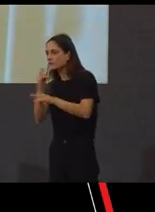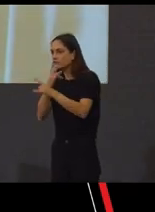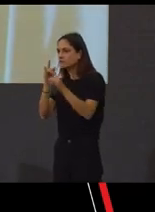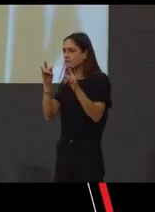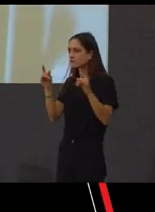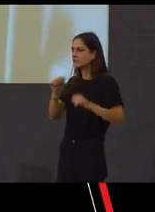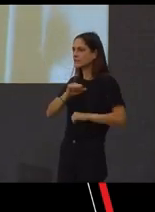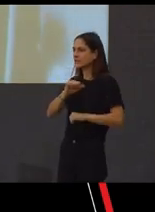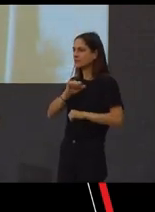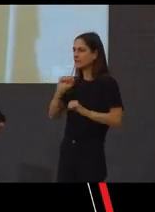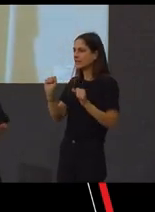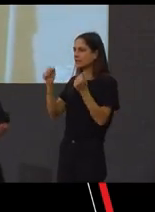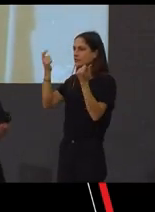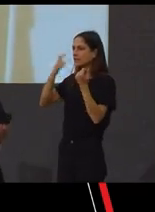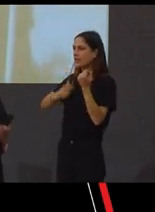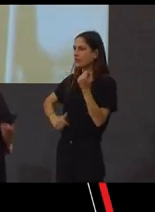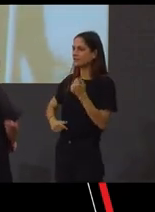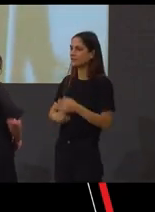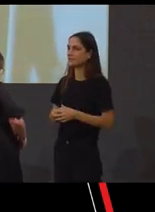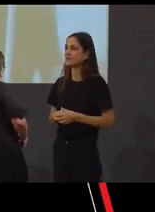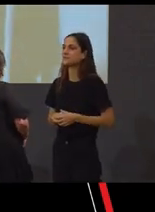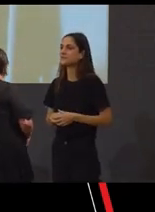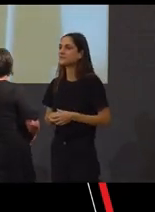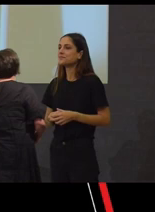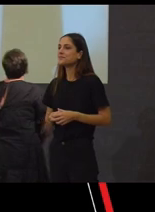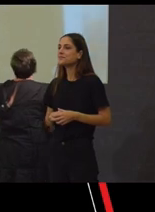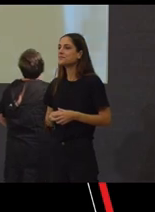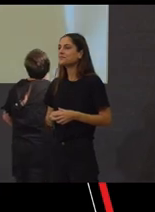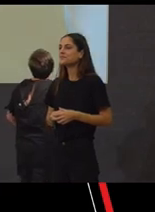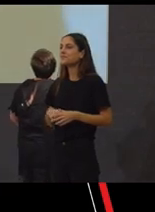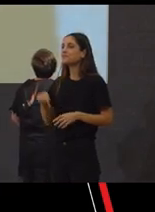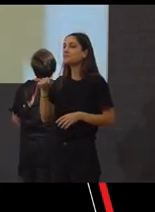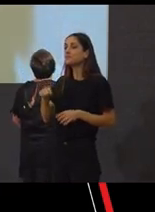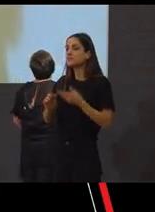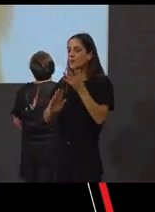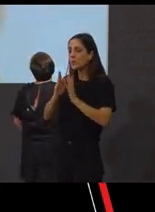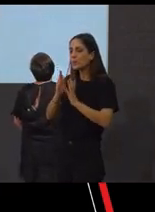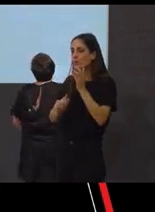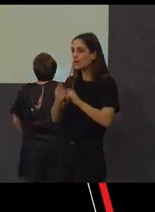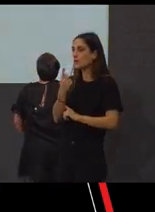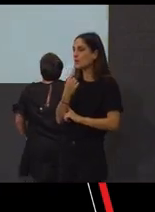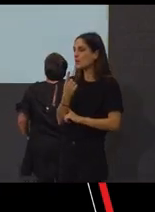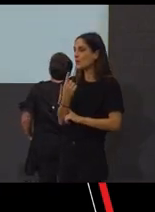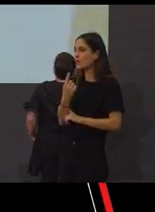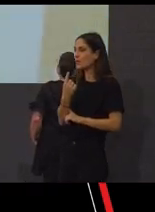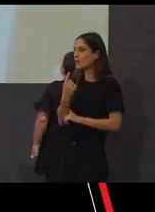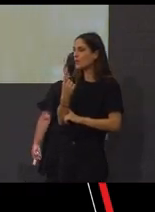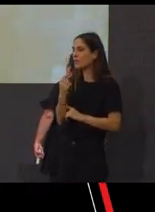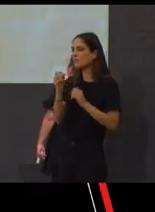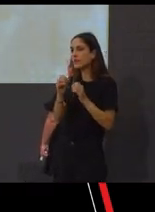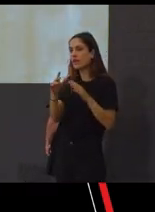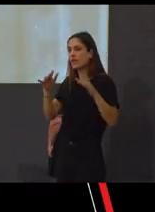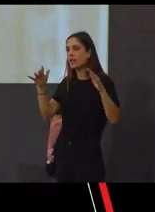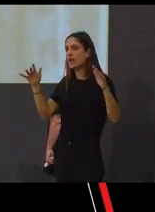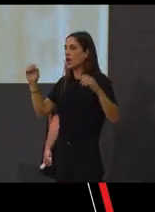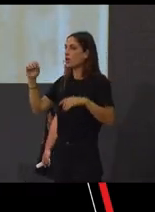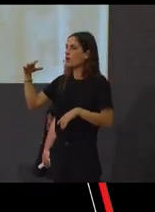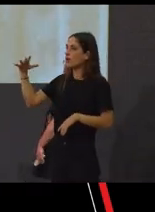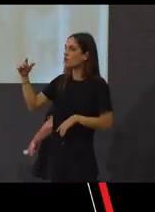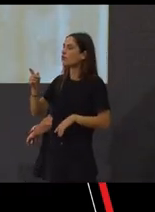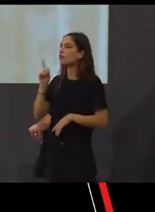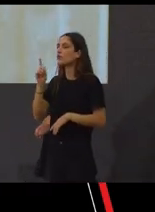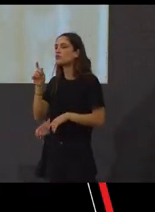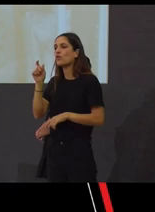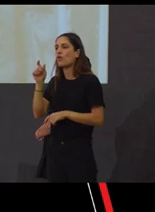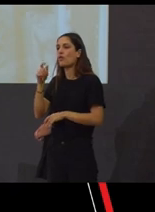Ante la imagen de la Virgen del Carmen arde el místico resplandor de las velas. Sólo en la intercesión de la Madre de Dios y patrona de los